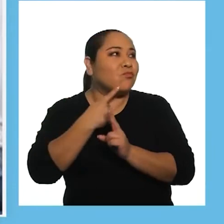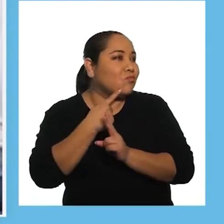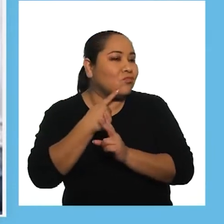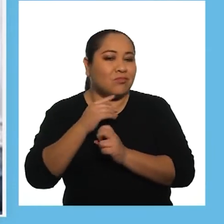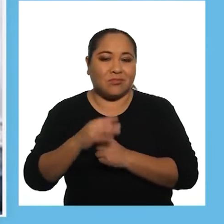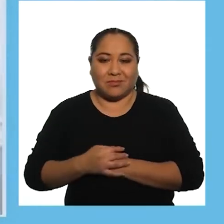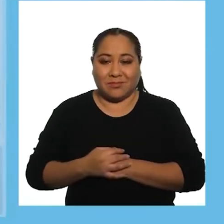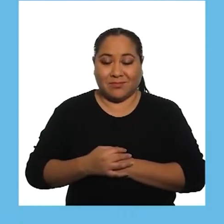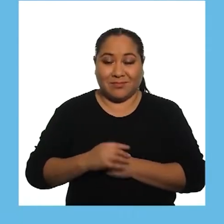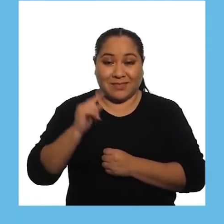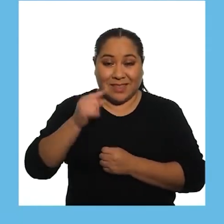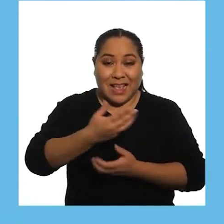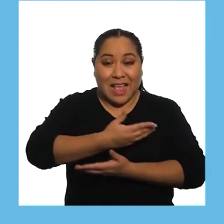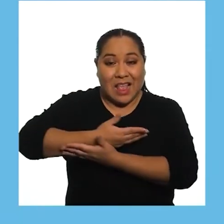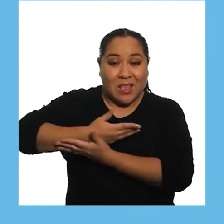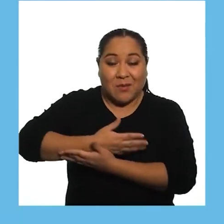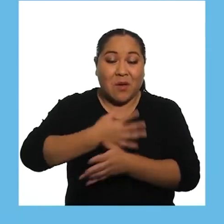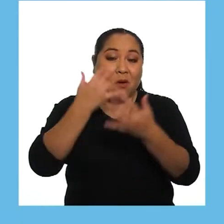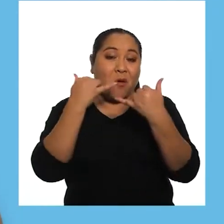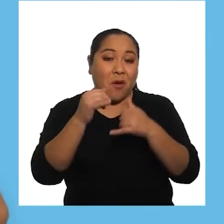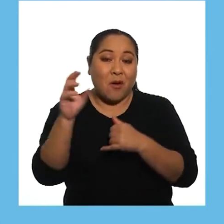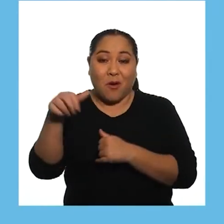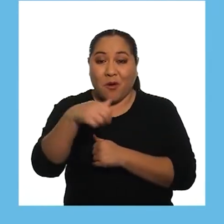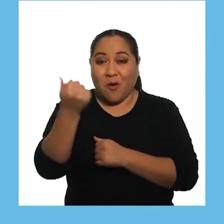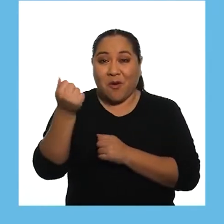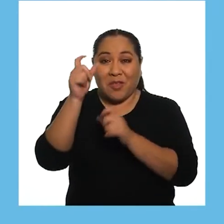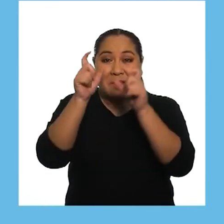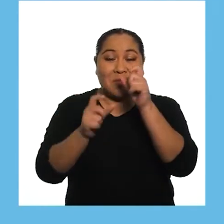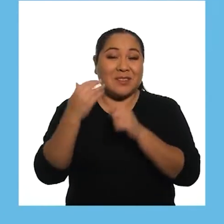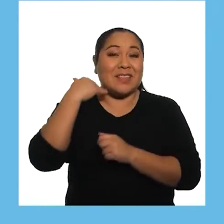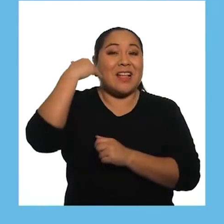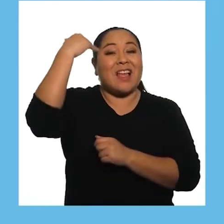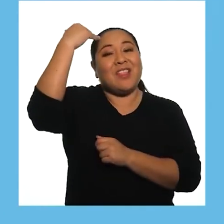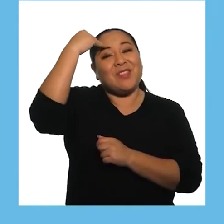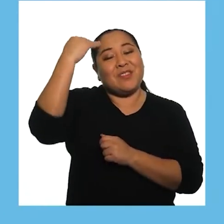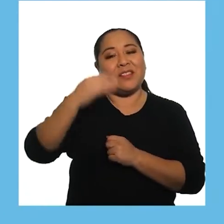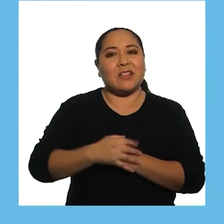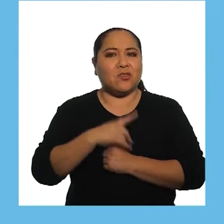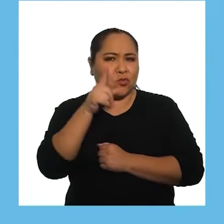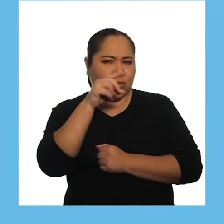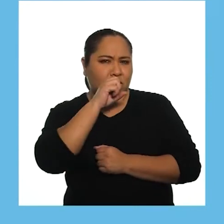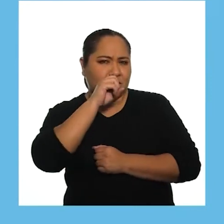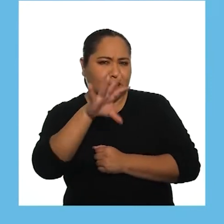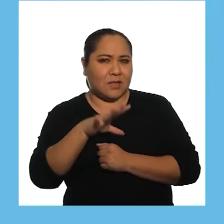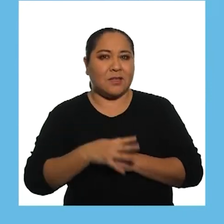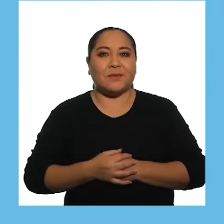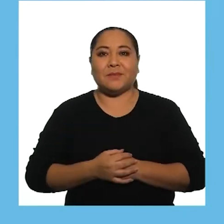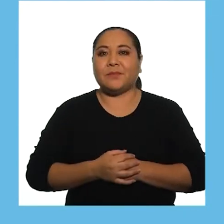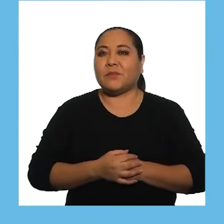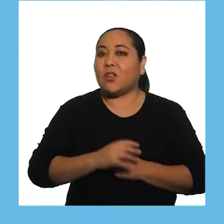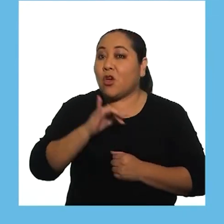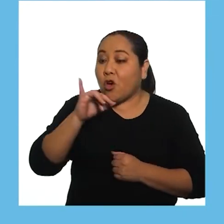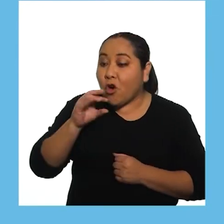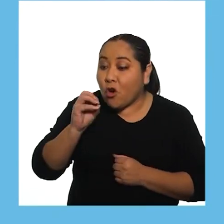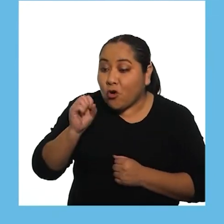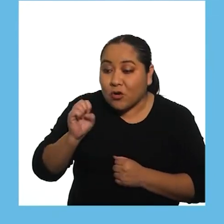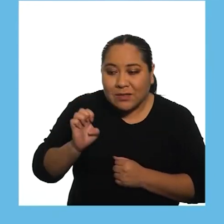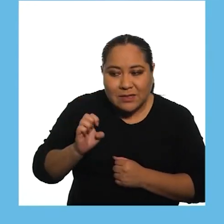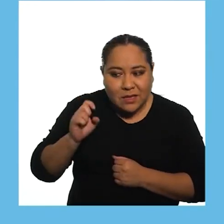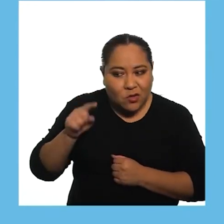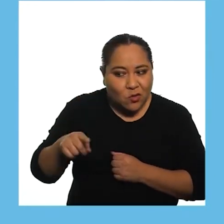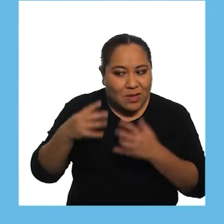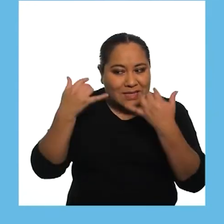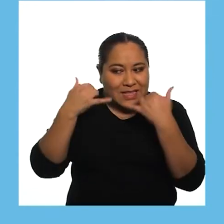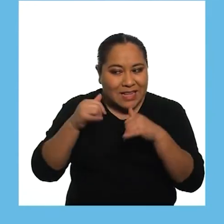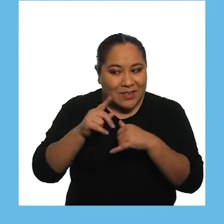mirarlo Mientras el bebé juega con la otra persona adulta, dile José,